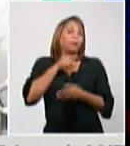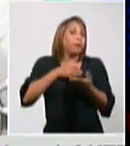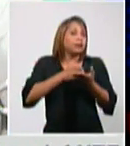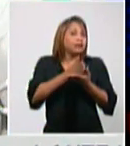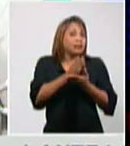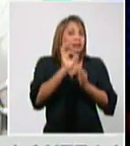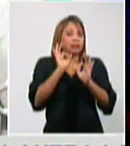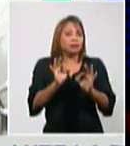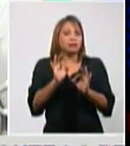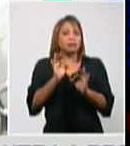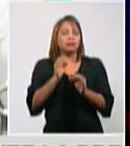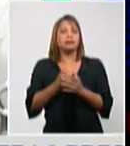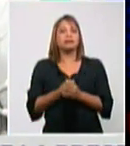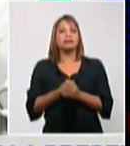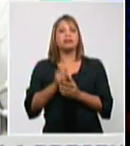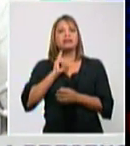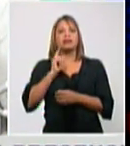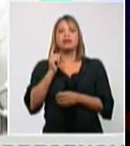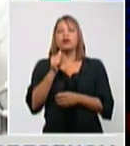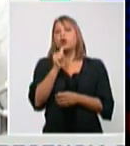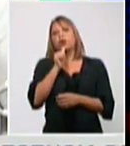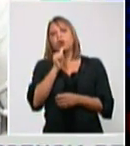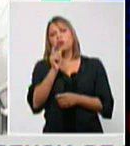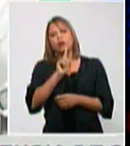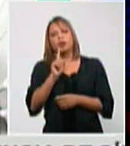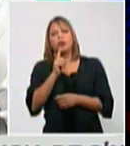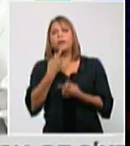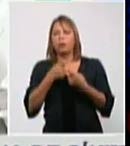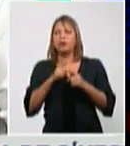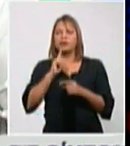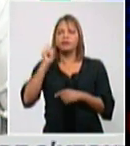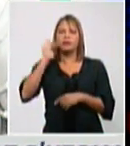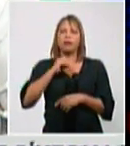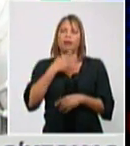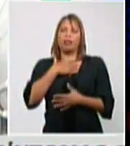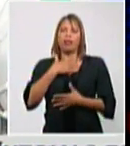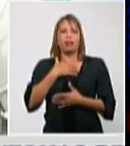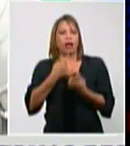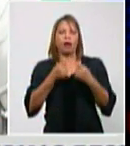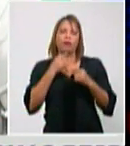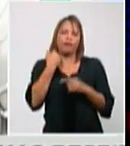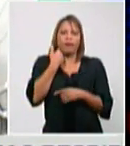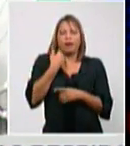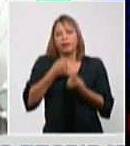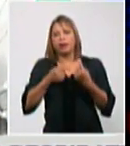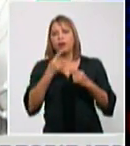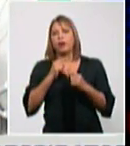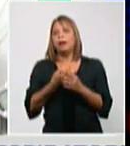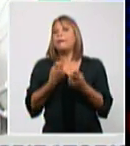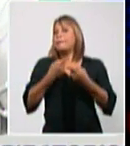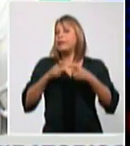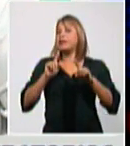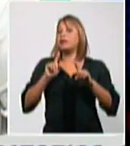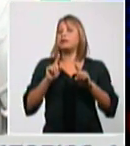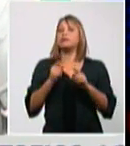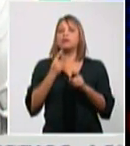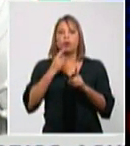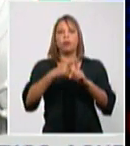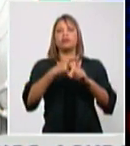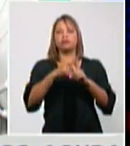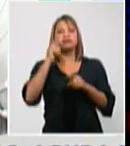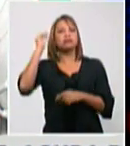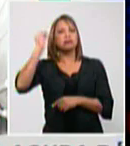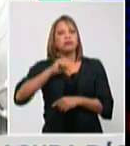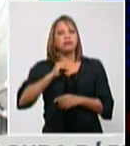disculpen, los sospechosos no porque los sospechosos tienen síntomas, pero sí los contactos de los sospechosos, los contactos de los positivos. y por los